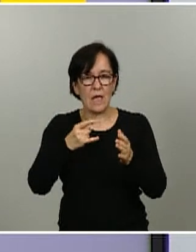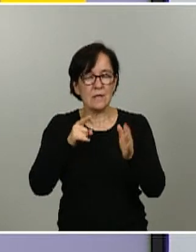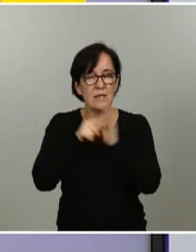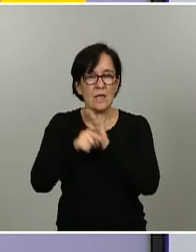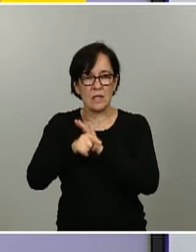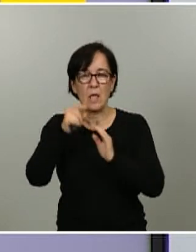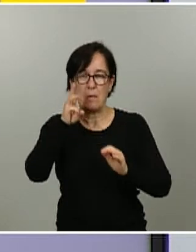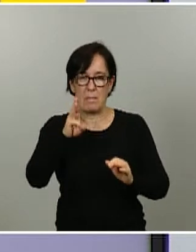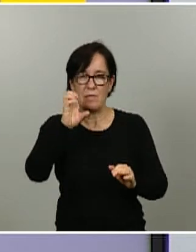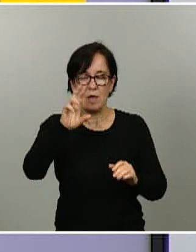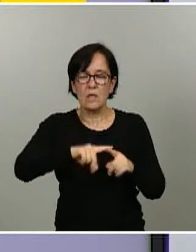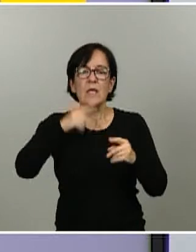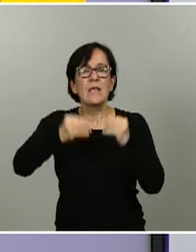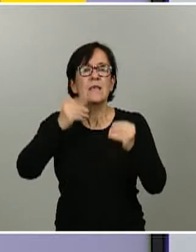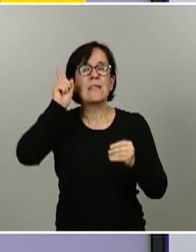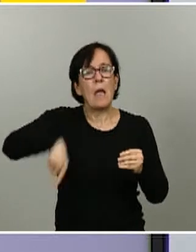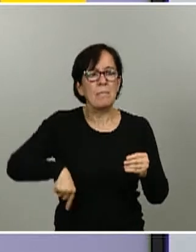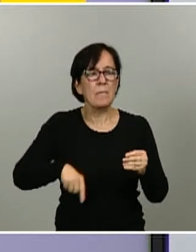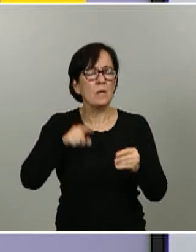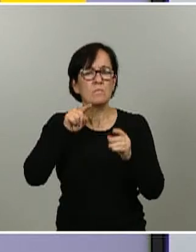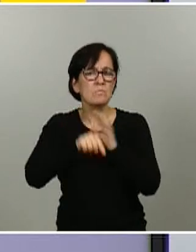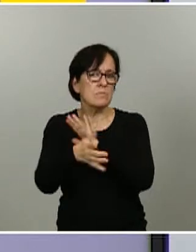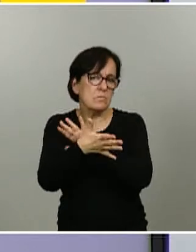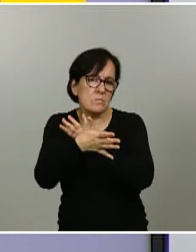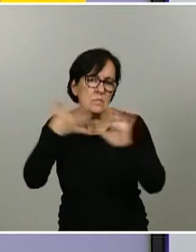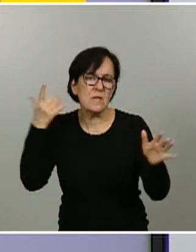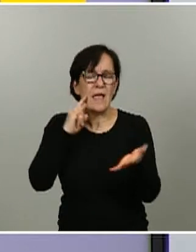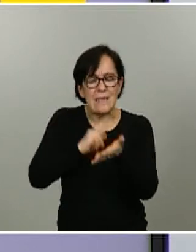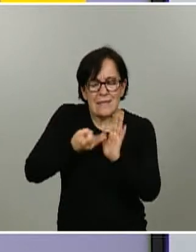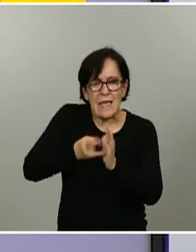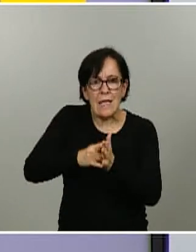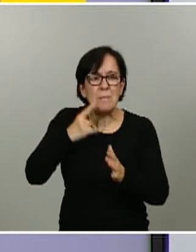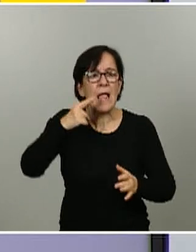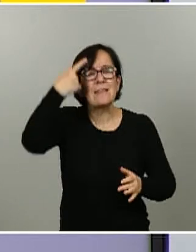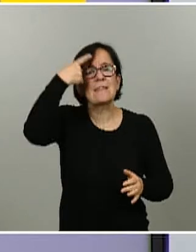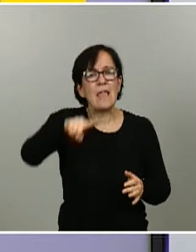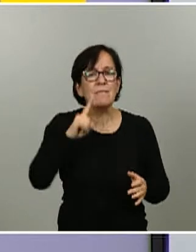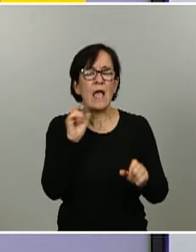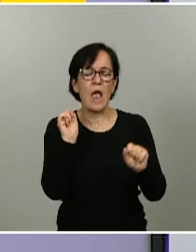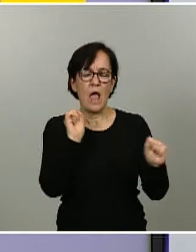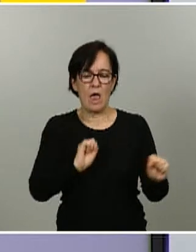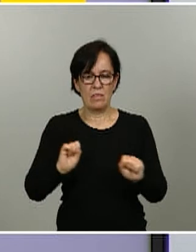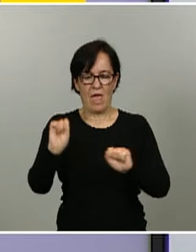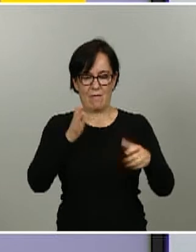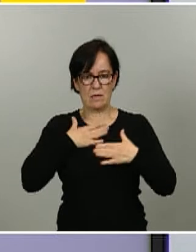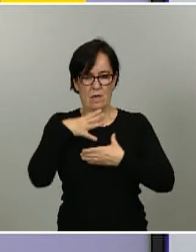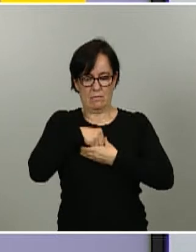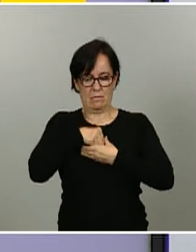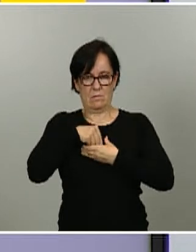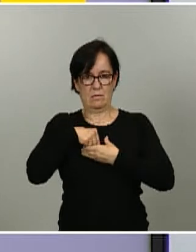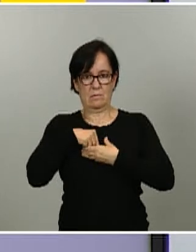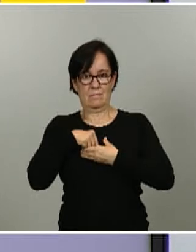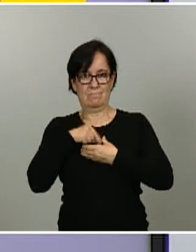que desarrollar muy rápidamente técnicas para determinar las defensas que vamos desarrollando es decir los anticuerpos